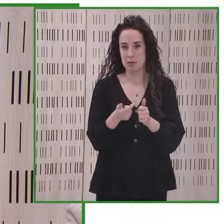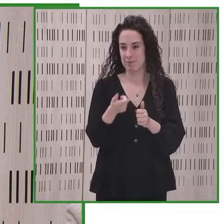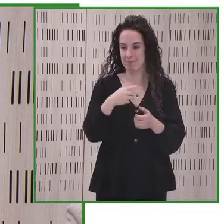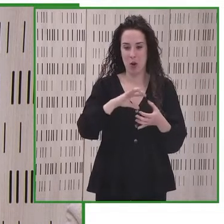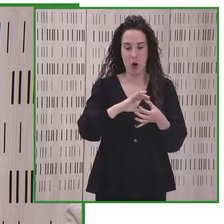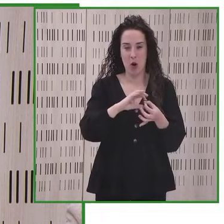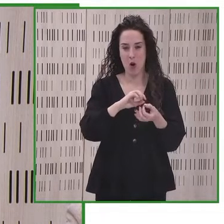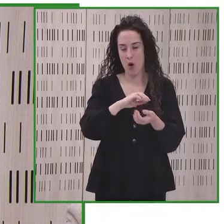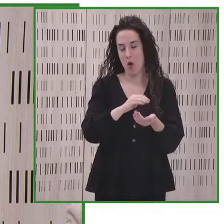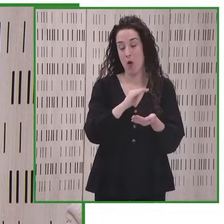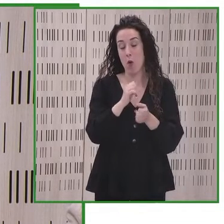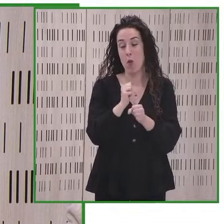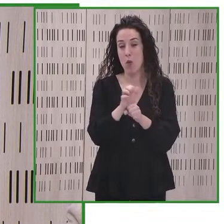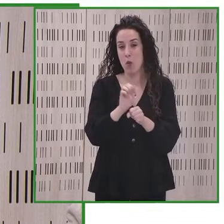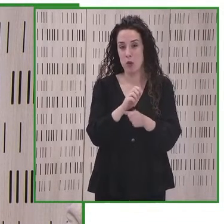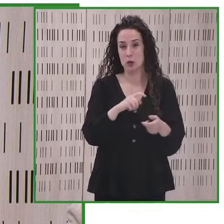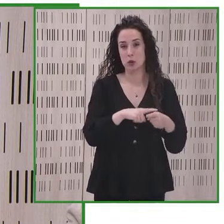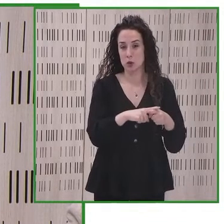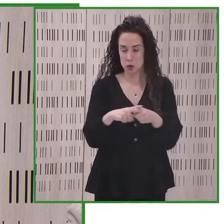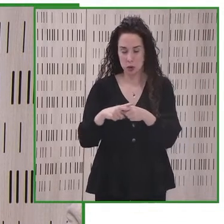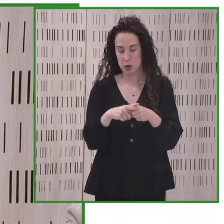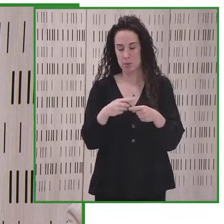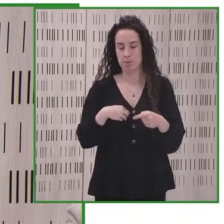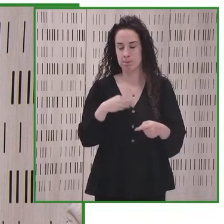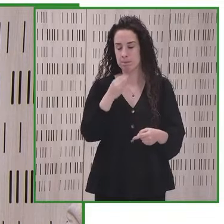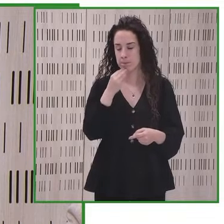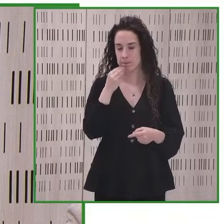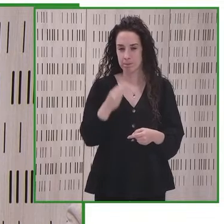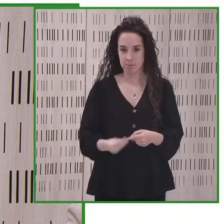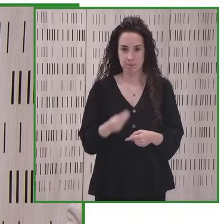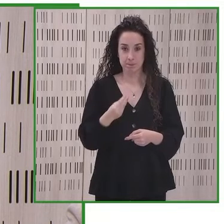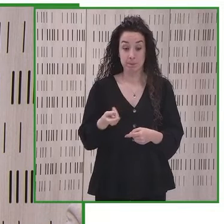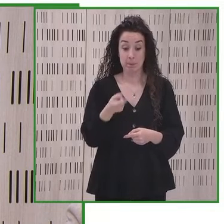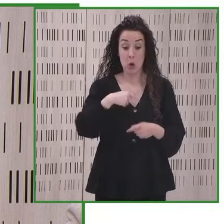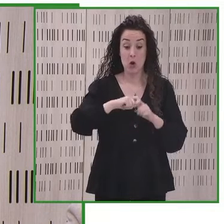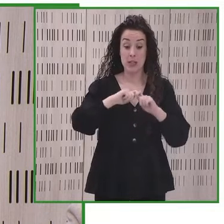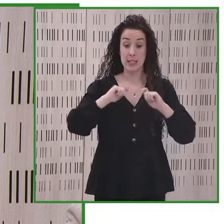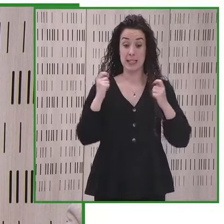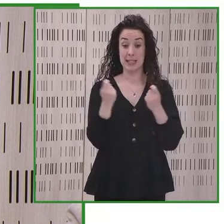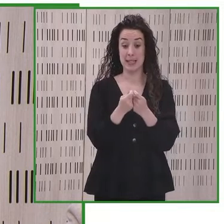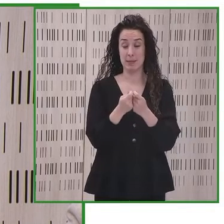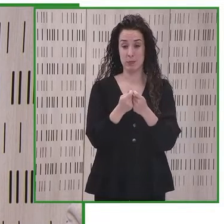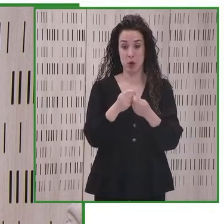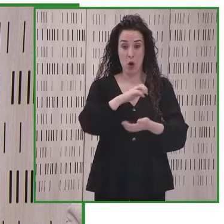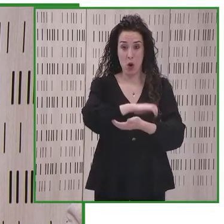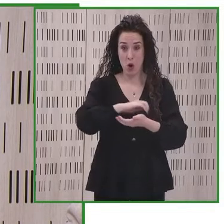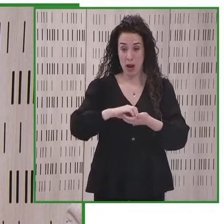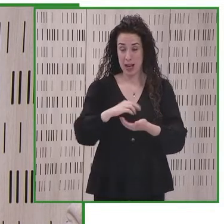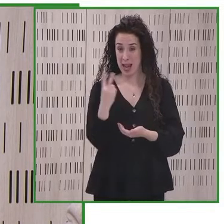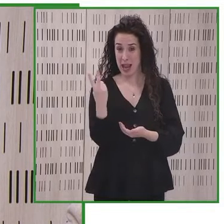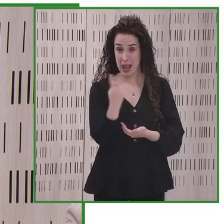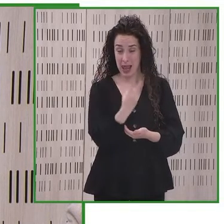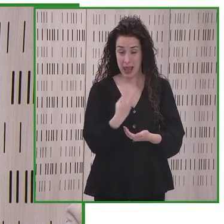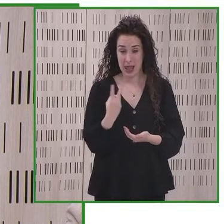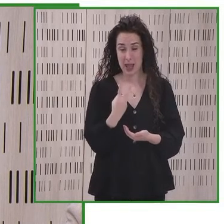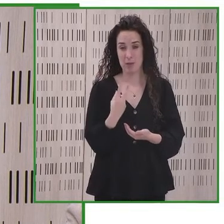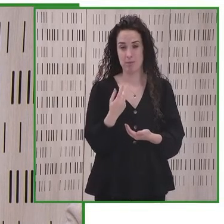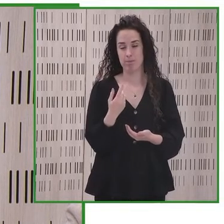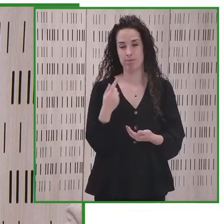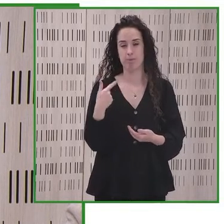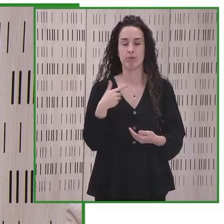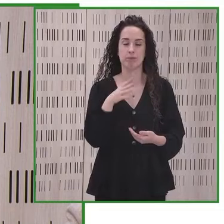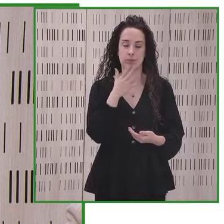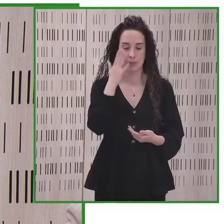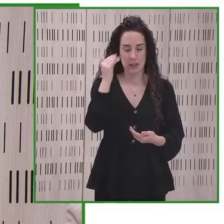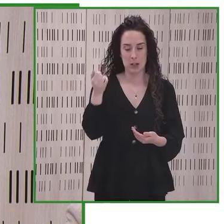constatar los trabajos que han hecho los socios. Por lo tanto, me gustaría aprovechar esta oportunidad también